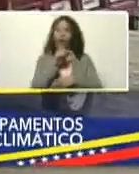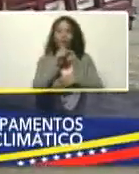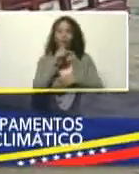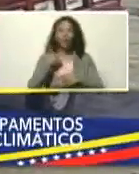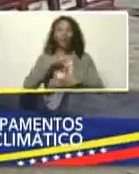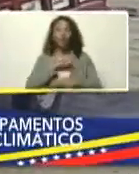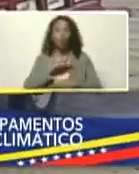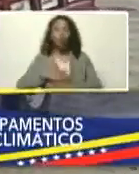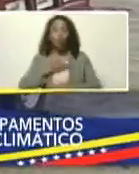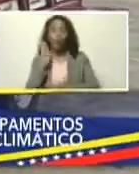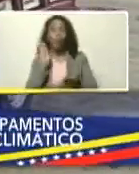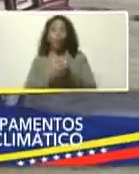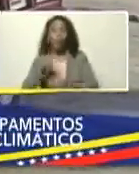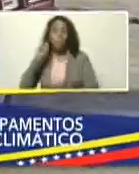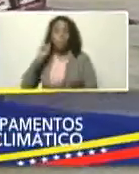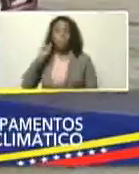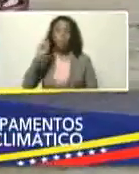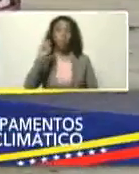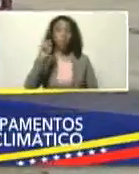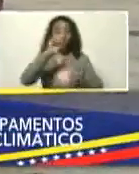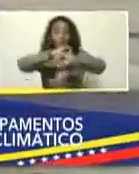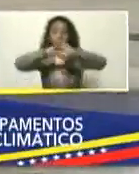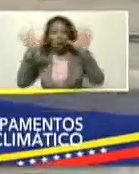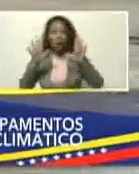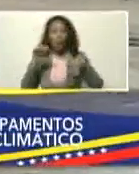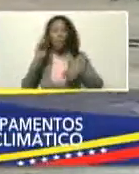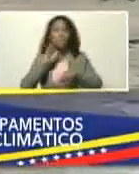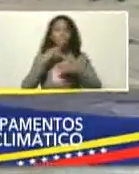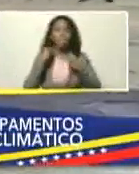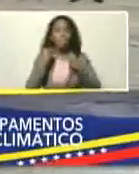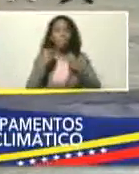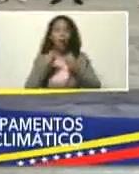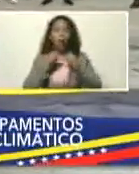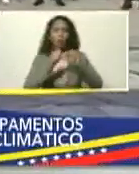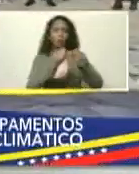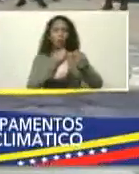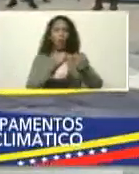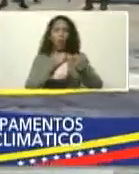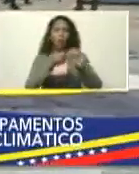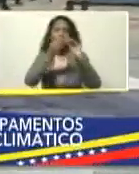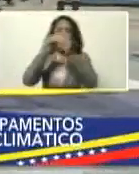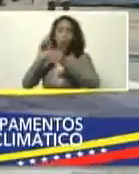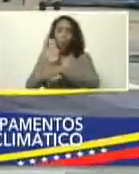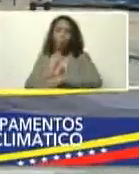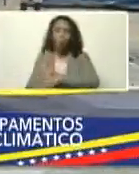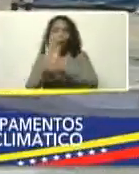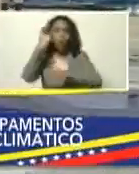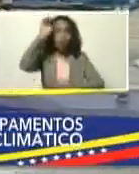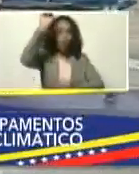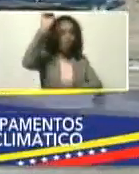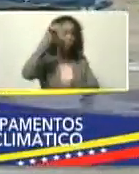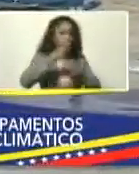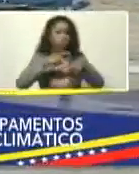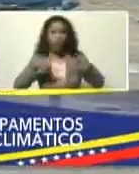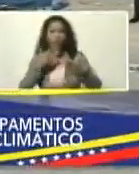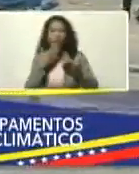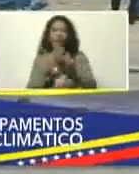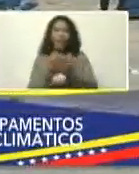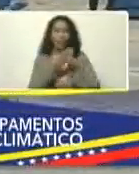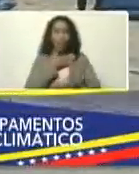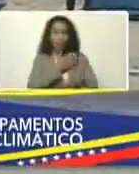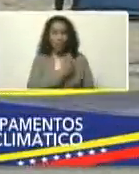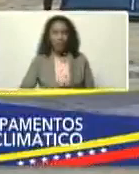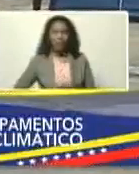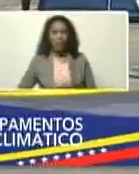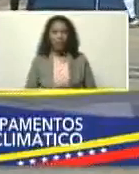somos los que podemos, poner el punto preciso, para que sigamos, manteniendo, las futuras generaciones, muchas gracias, mi presidente.